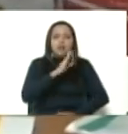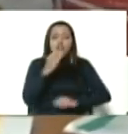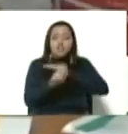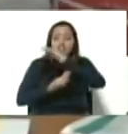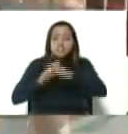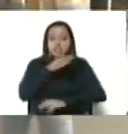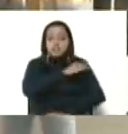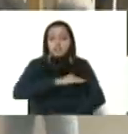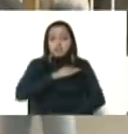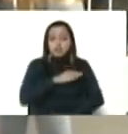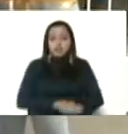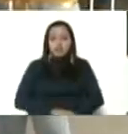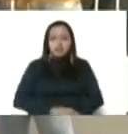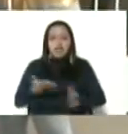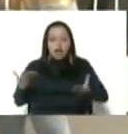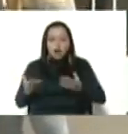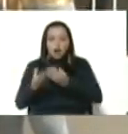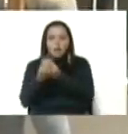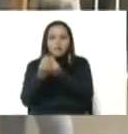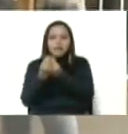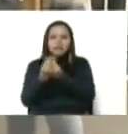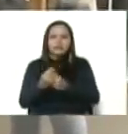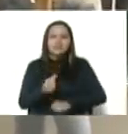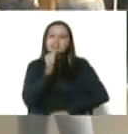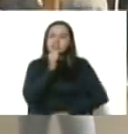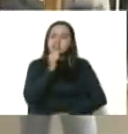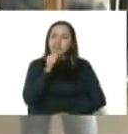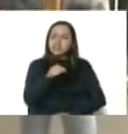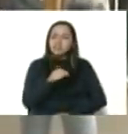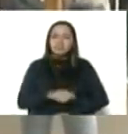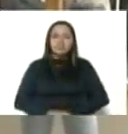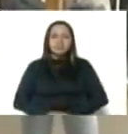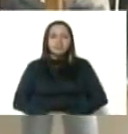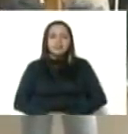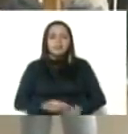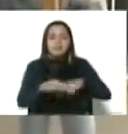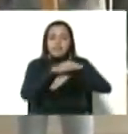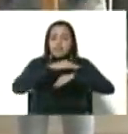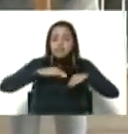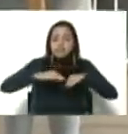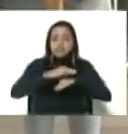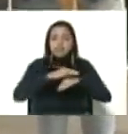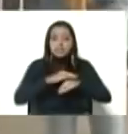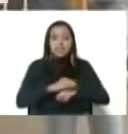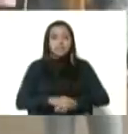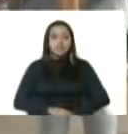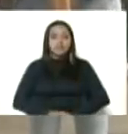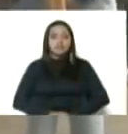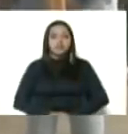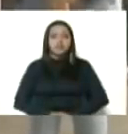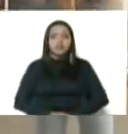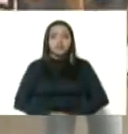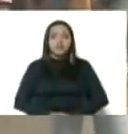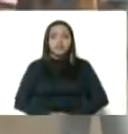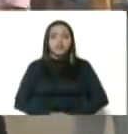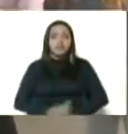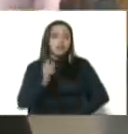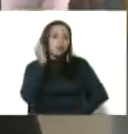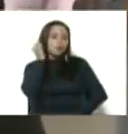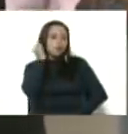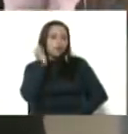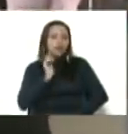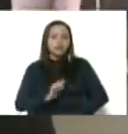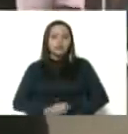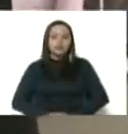de misión. Nos acompaña, pues, nuestra querida ministra del Poder Popular para nosotras, las